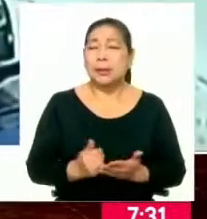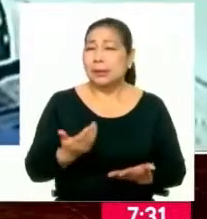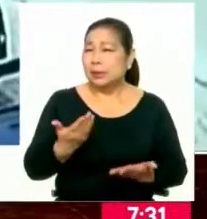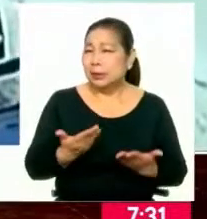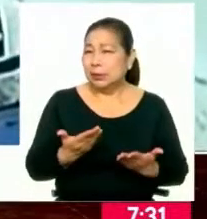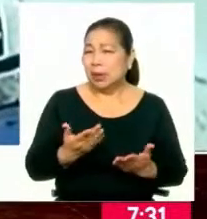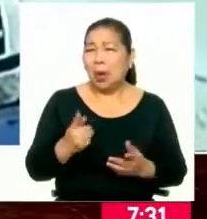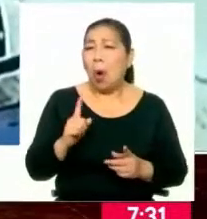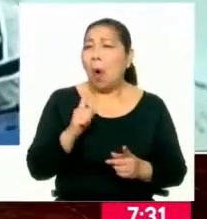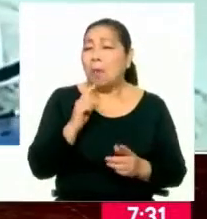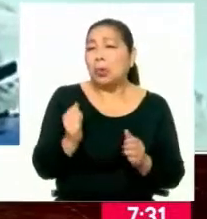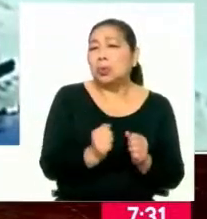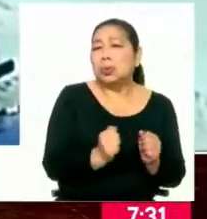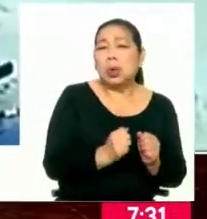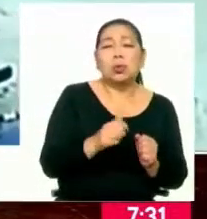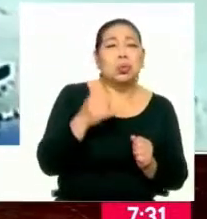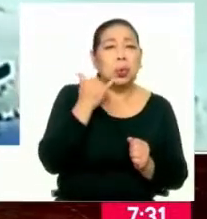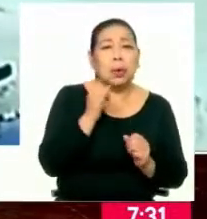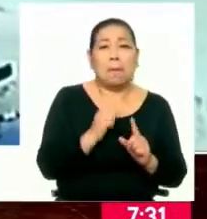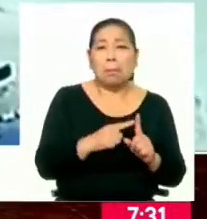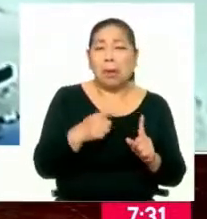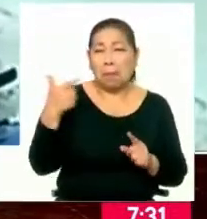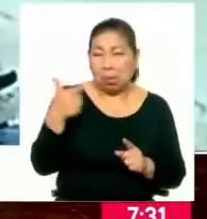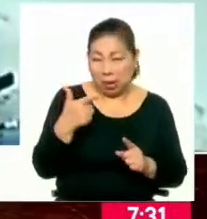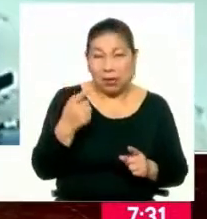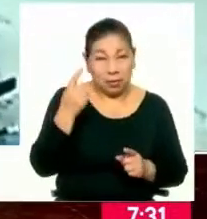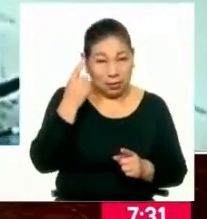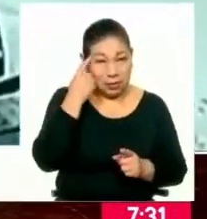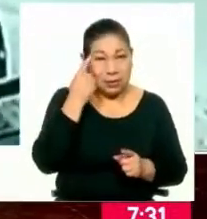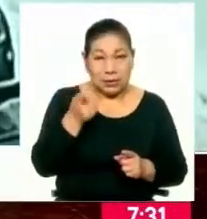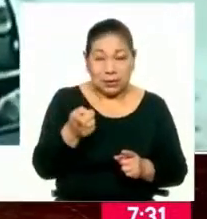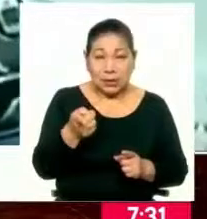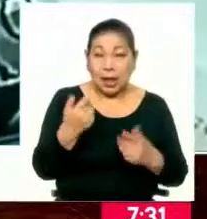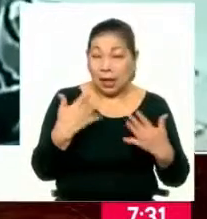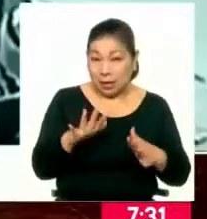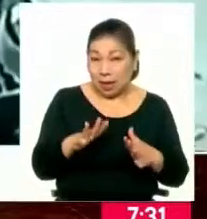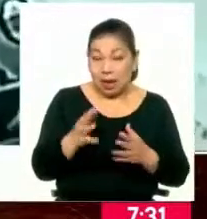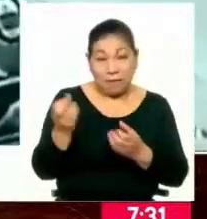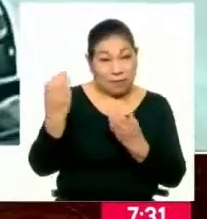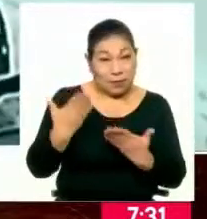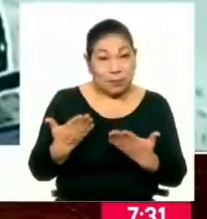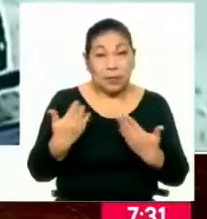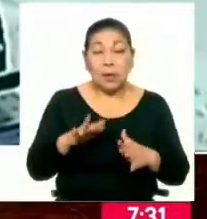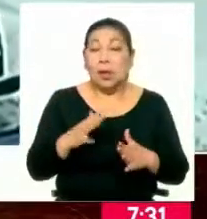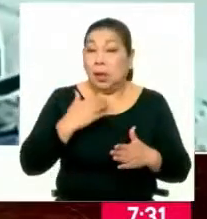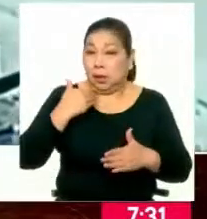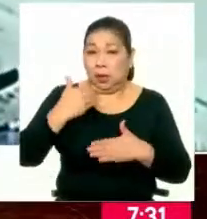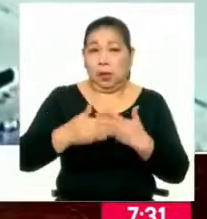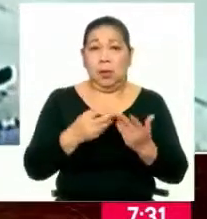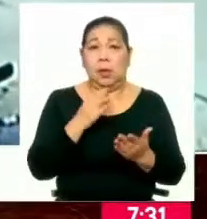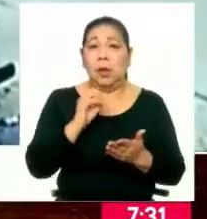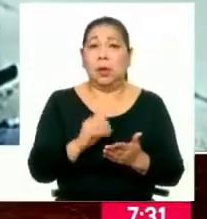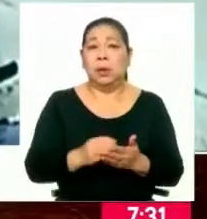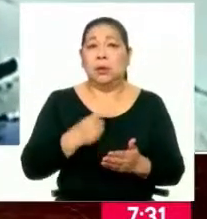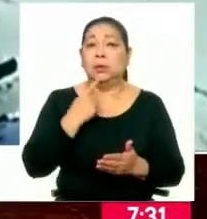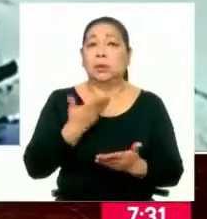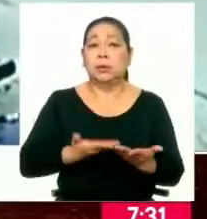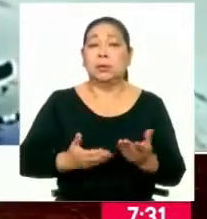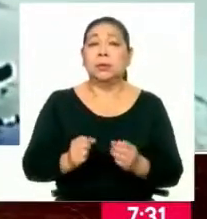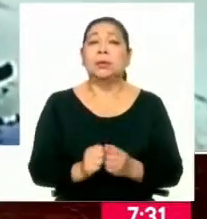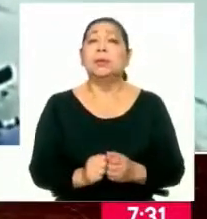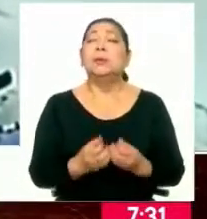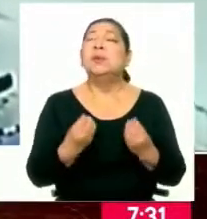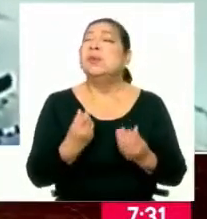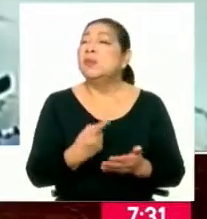parecer puso resistencia y terminó siendo baleado. ¿Hay ya información, ya hay algún avance respecto de ese caso en